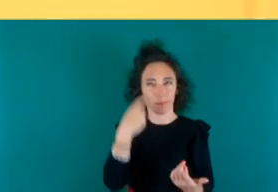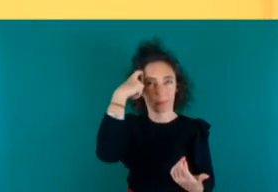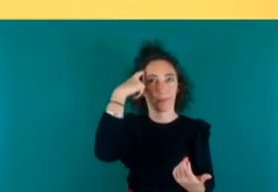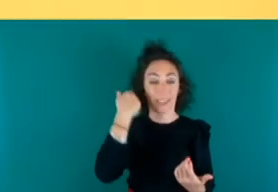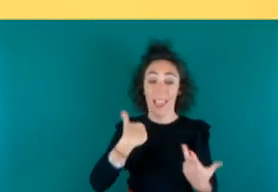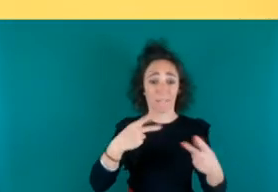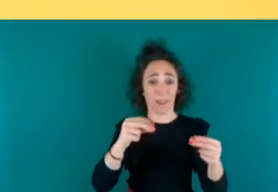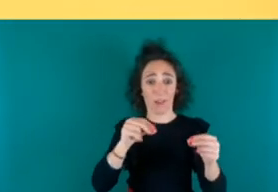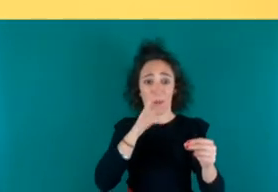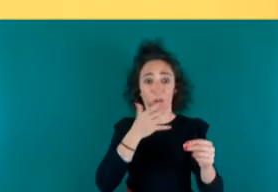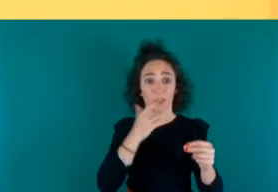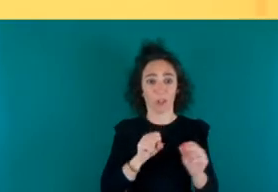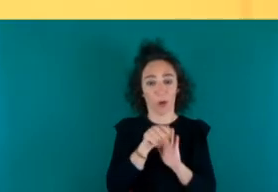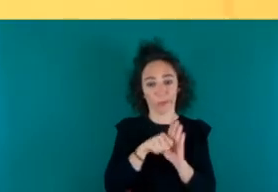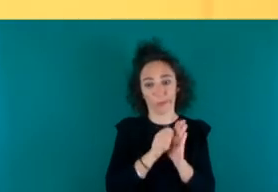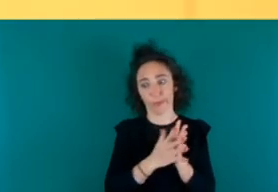no alargarme mucho más